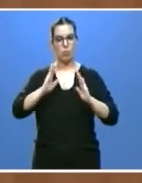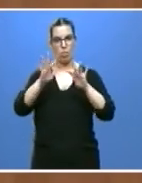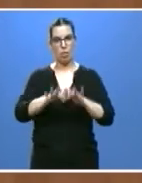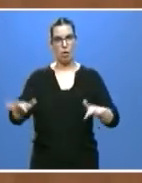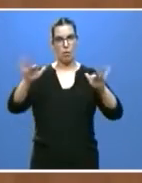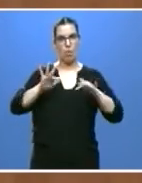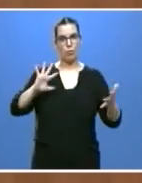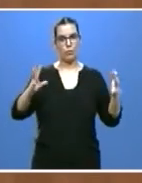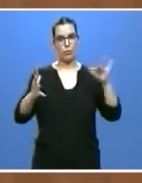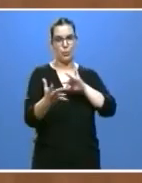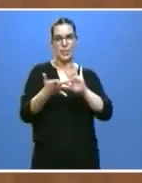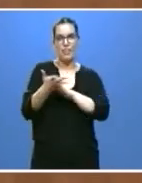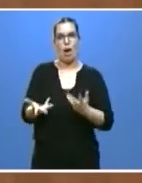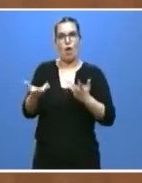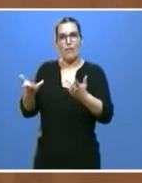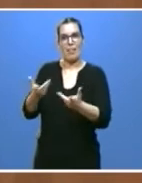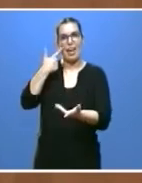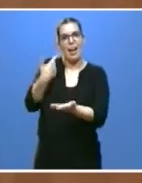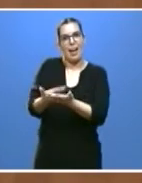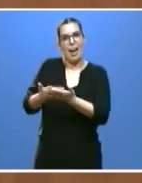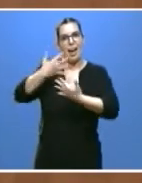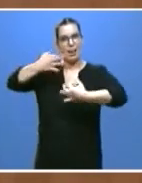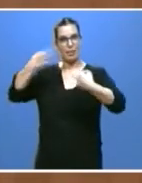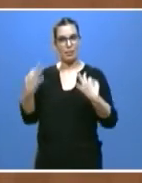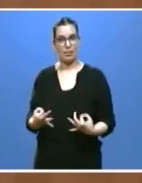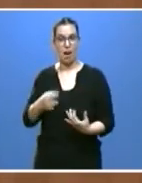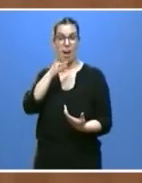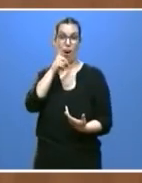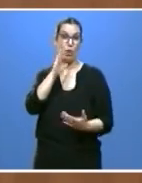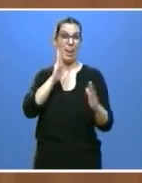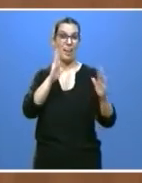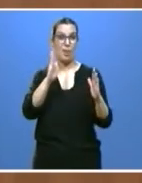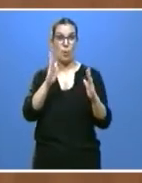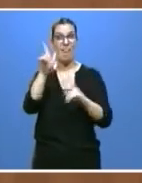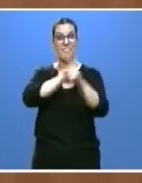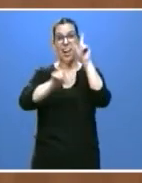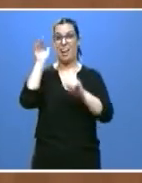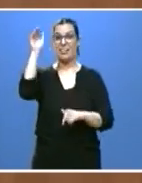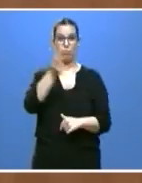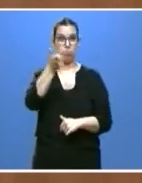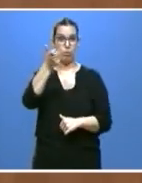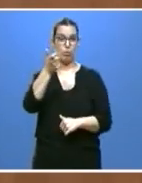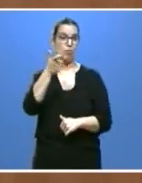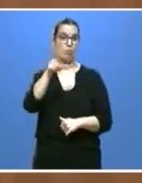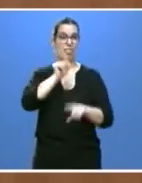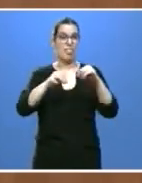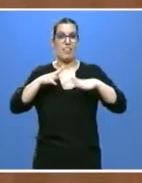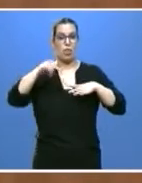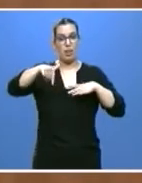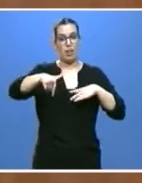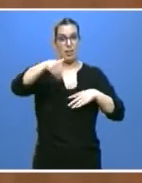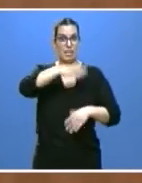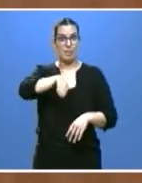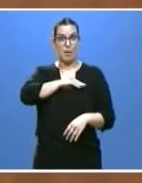garantías. En un momento en el que se va a apostar por el turismo nacional, en Castilla y León tenemos todos los incentivos.